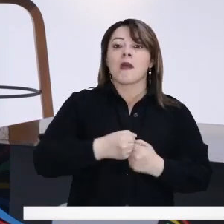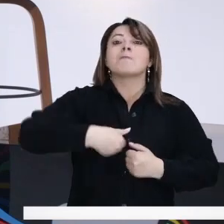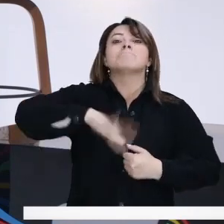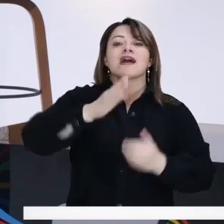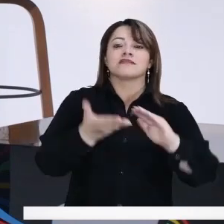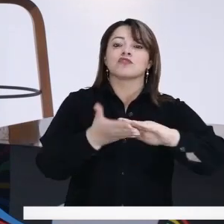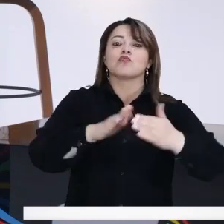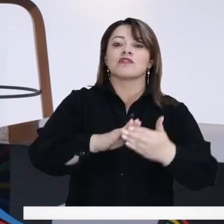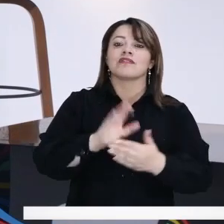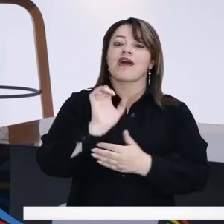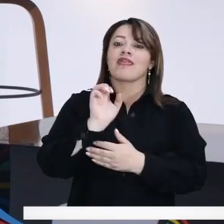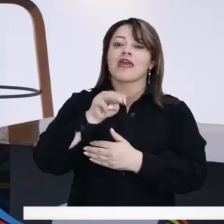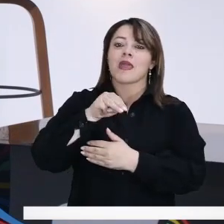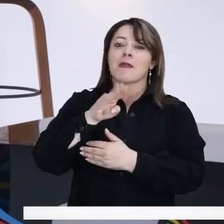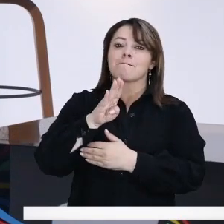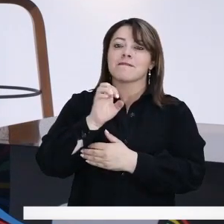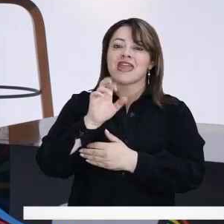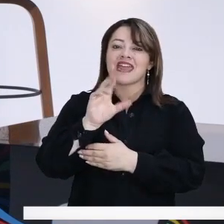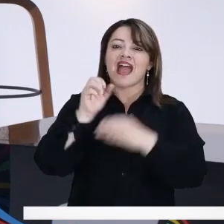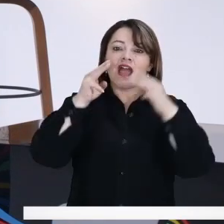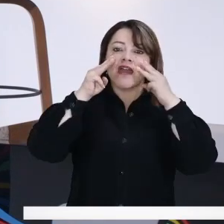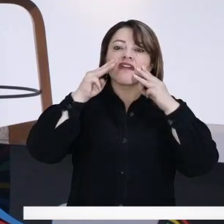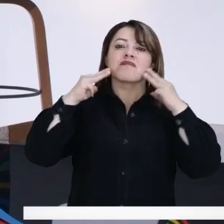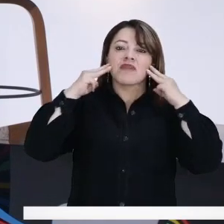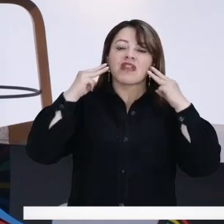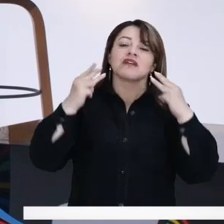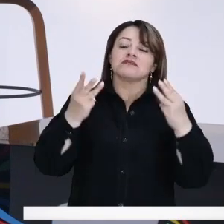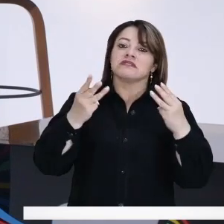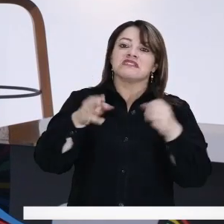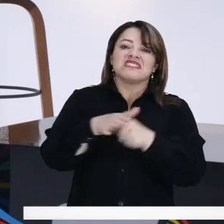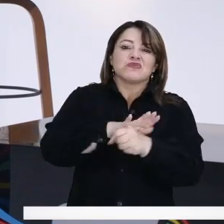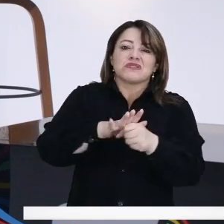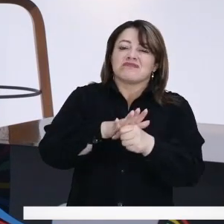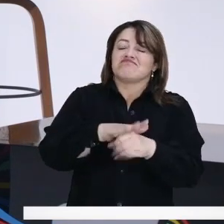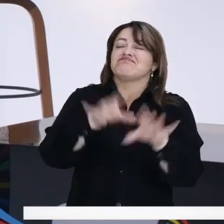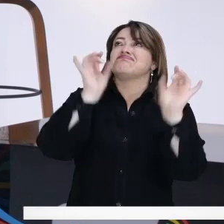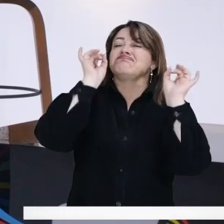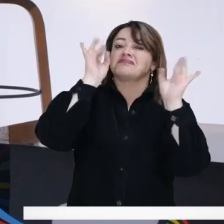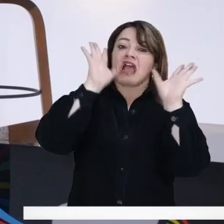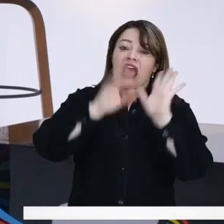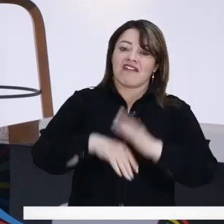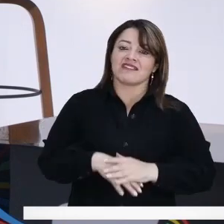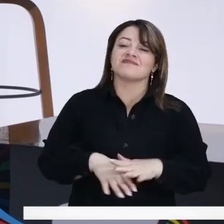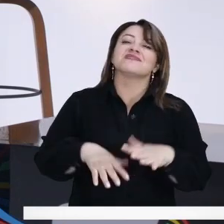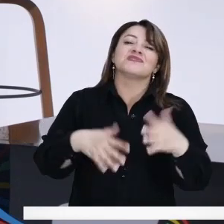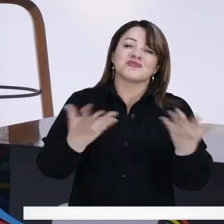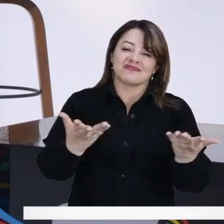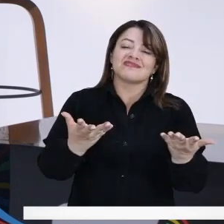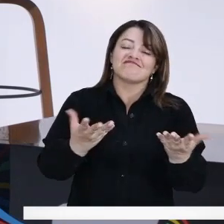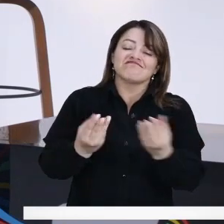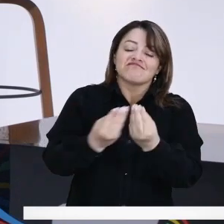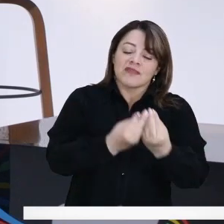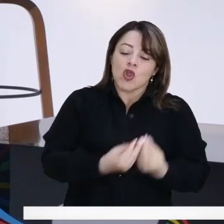particularmente de la comunidad en Vera, que están en condiciones lamentables. Entonces, esa es la idea y que el Consejo